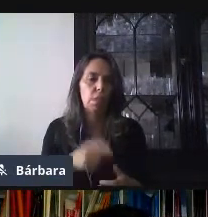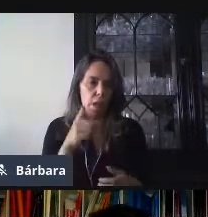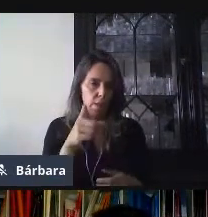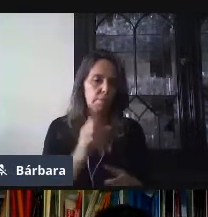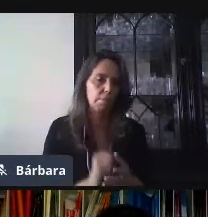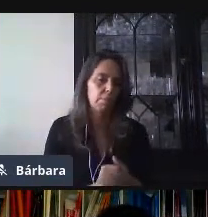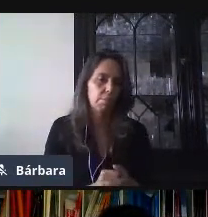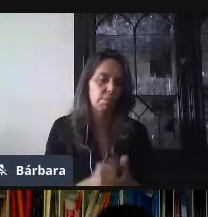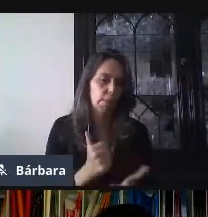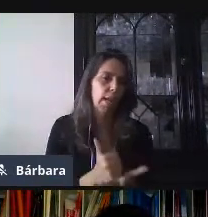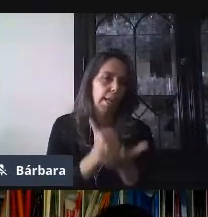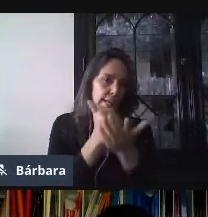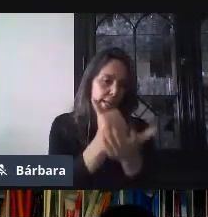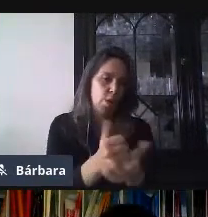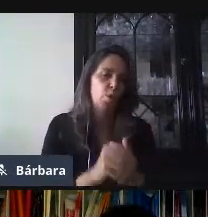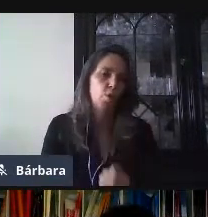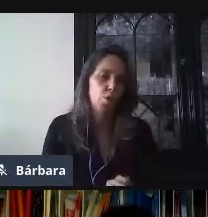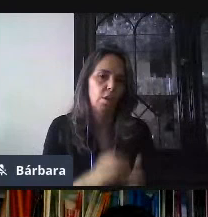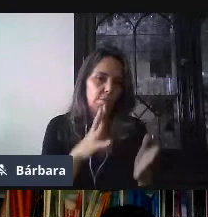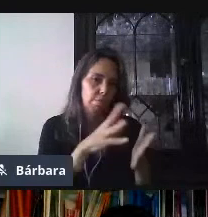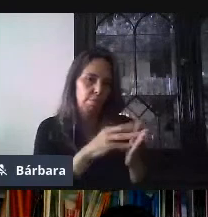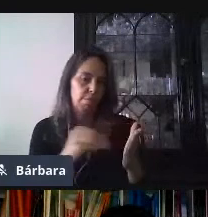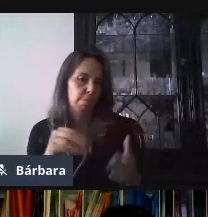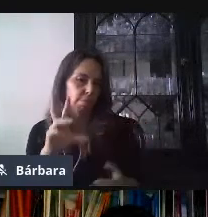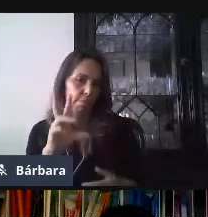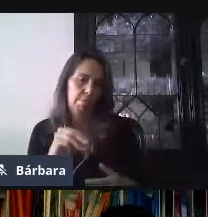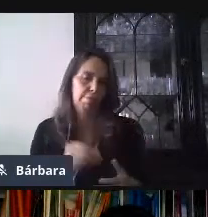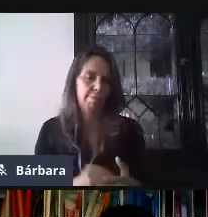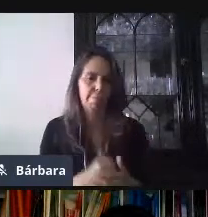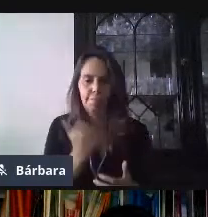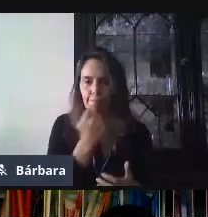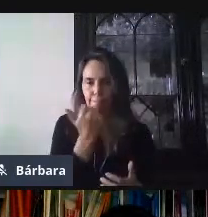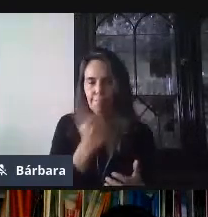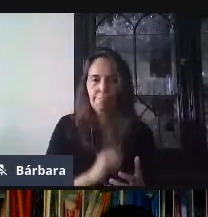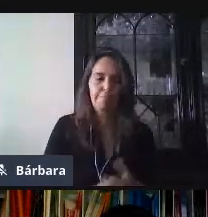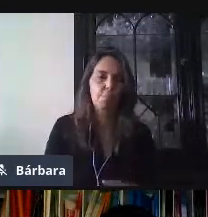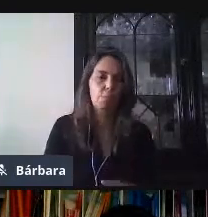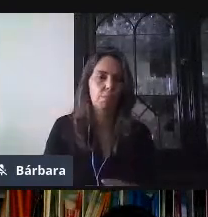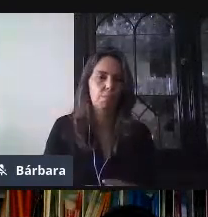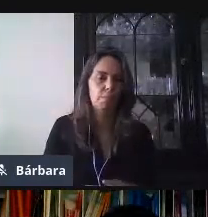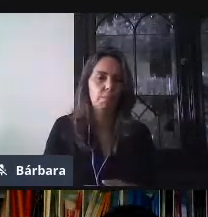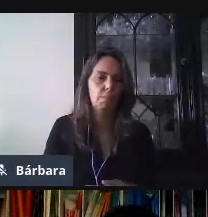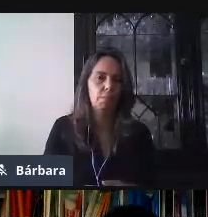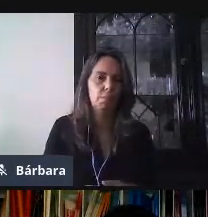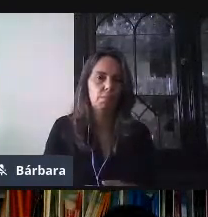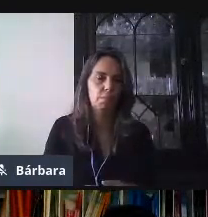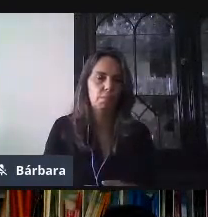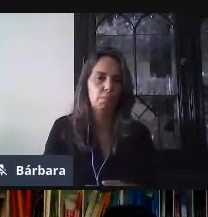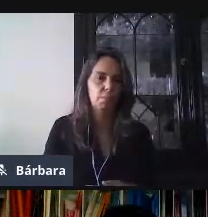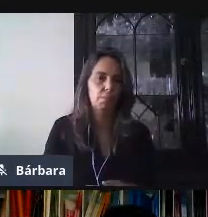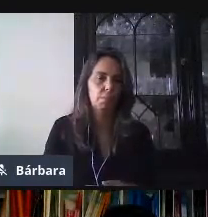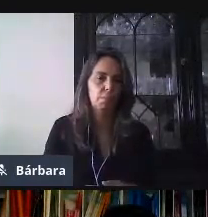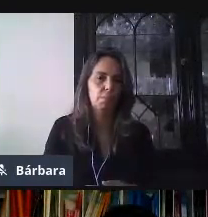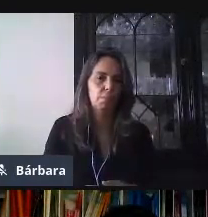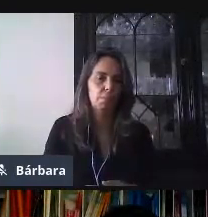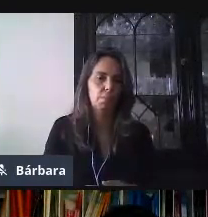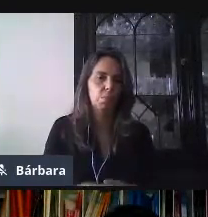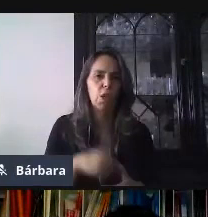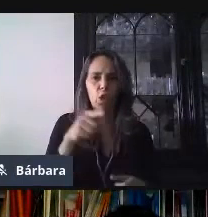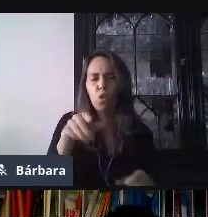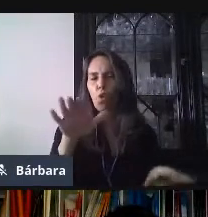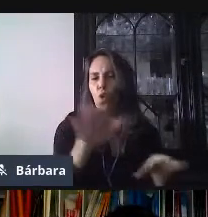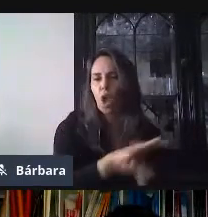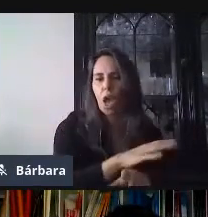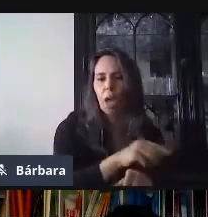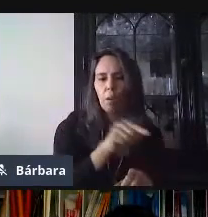Exacto, sí, porque a lo mejor sí, para mí la pregunta 3 era, escribe selección de color amarillo. A lo mejor para el